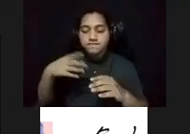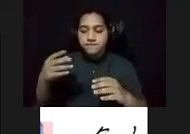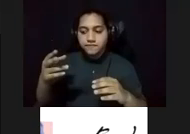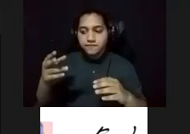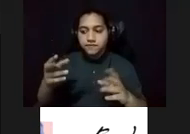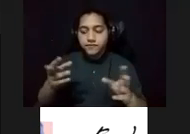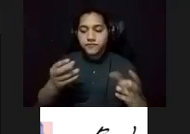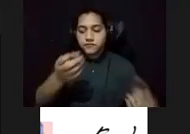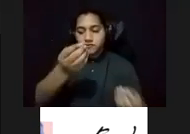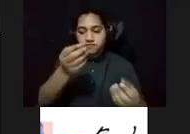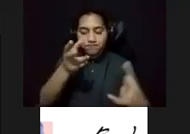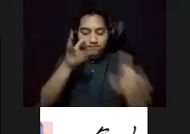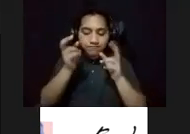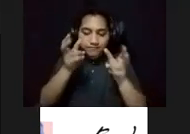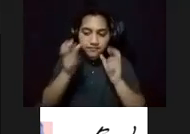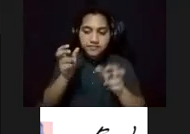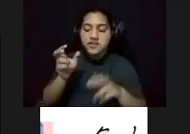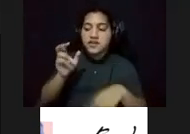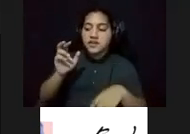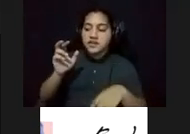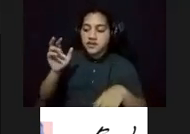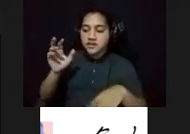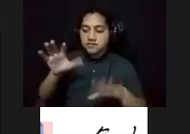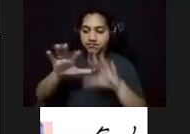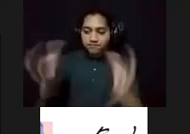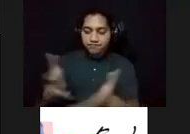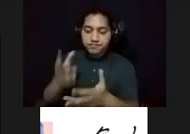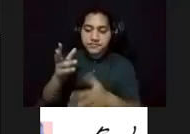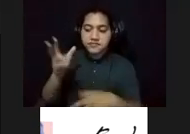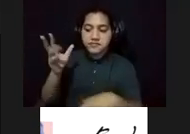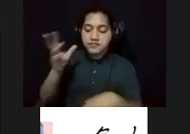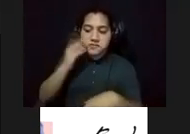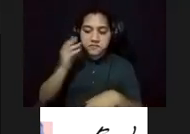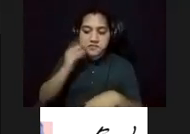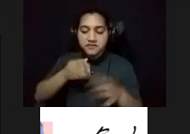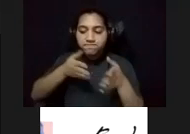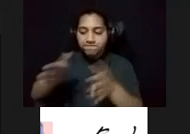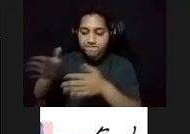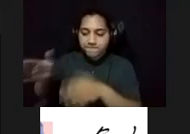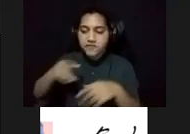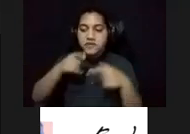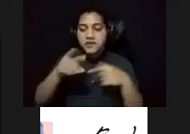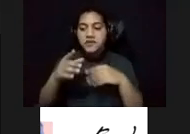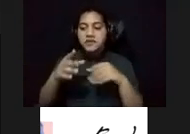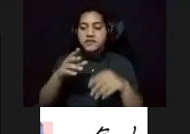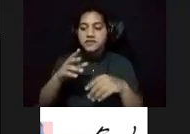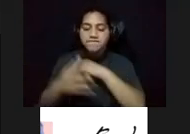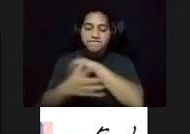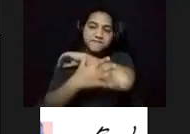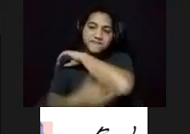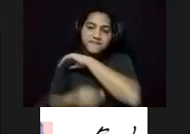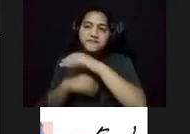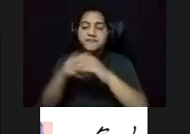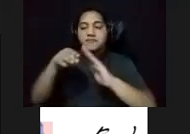entorno. Una narrativa visual potente del deterioro del individuo en un momento